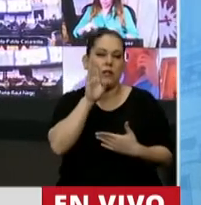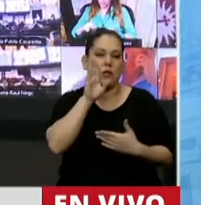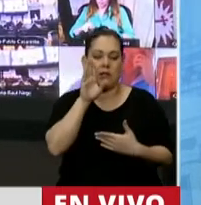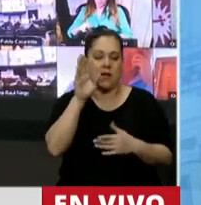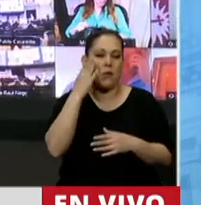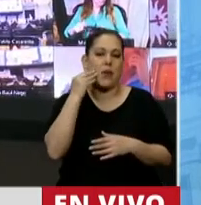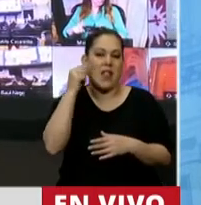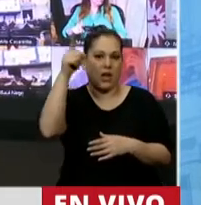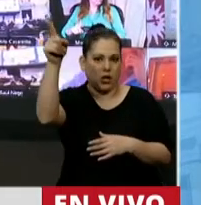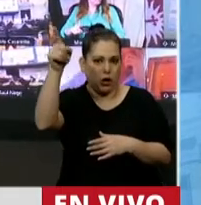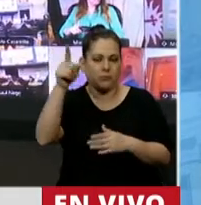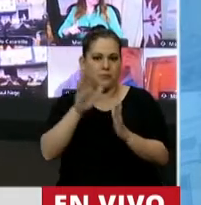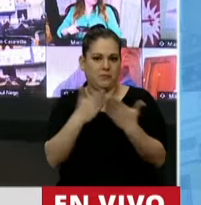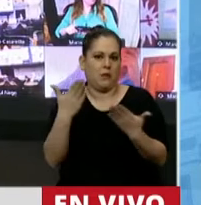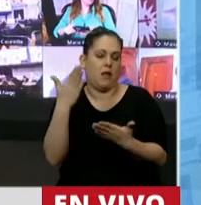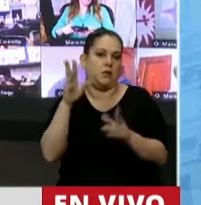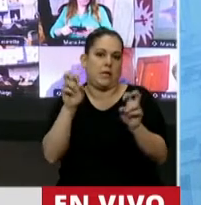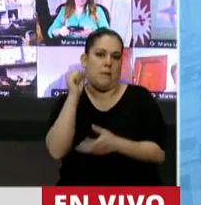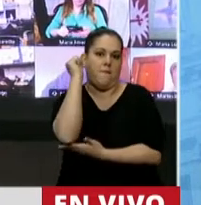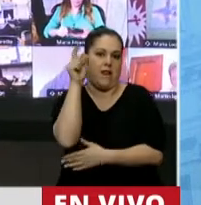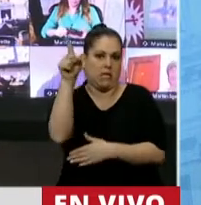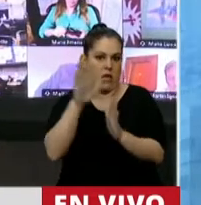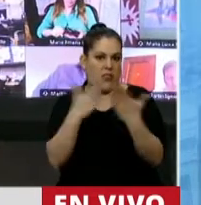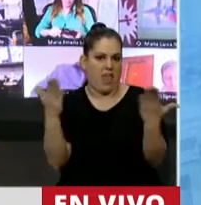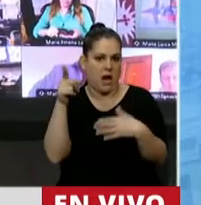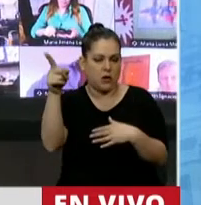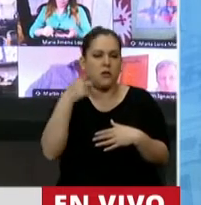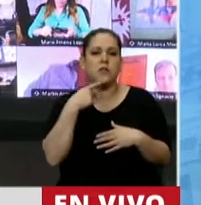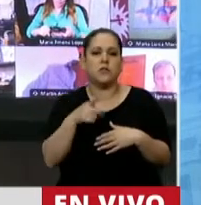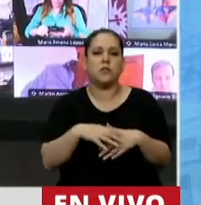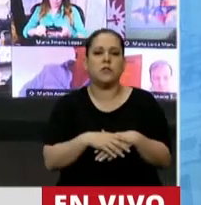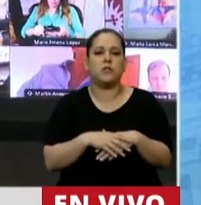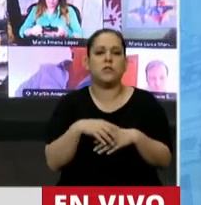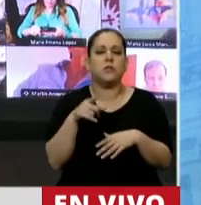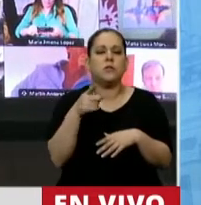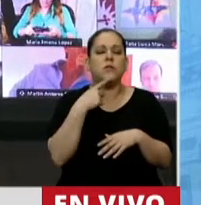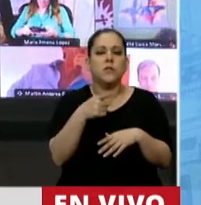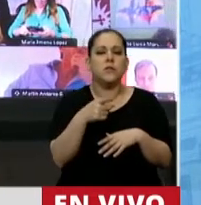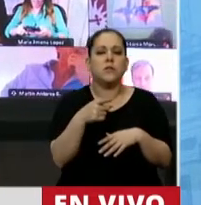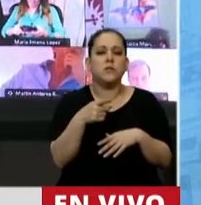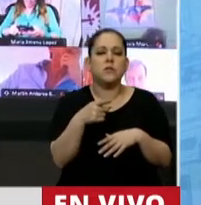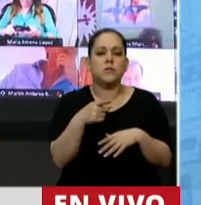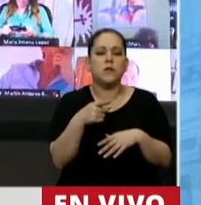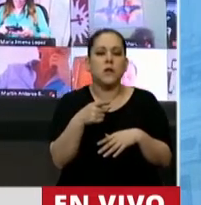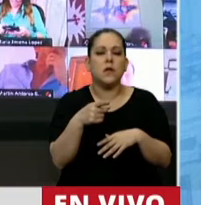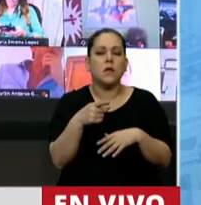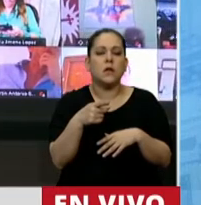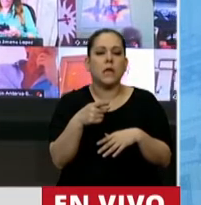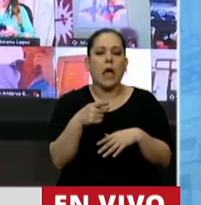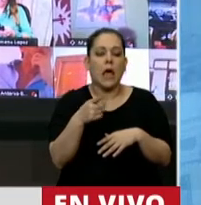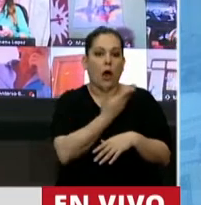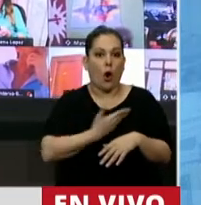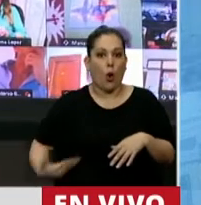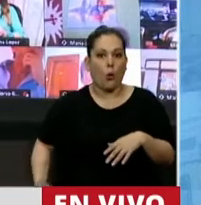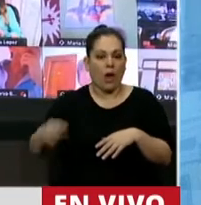periódico británico financiero por excelencia, admitió la necesidad de que los gobiernos, me permito que me deje leer para no equivocarme, admitió la necesidad de que los